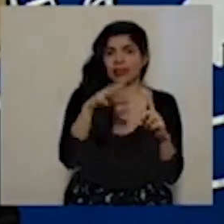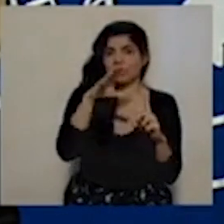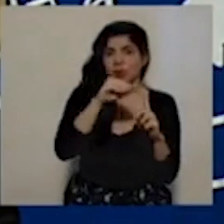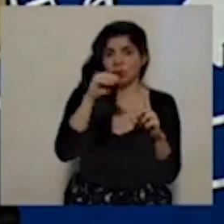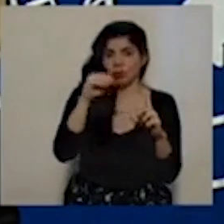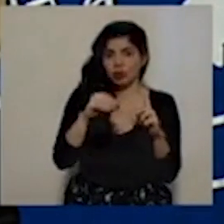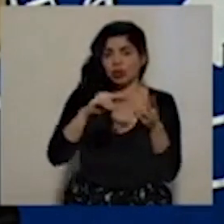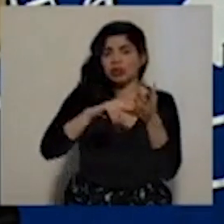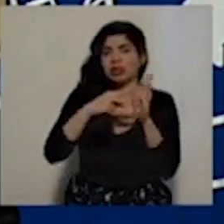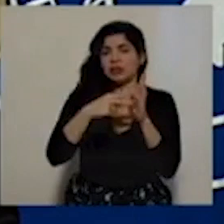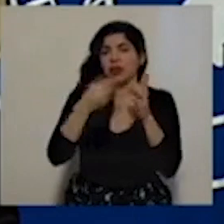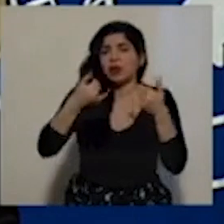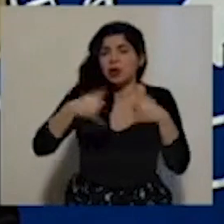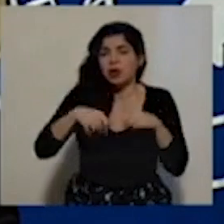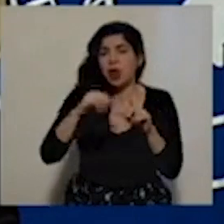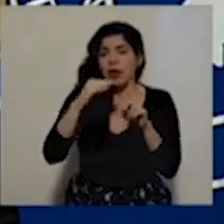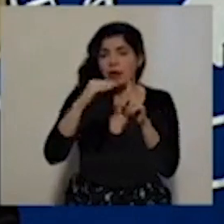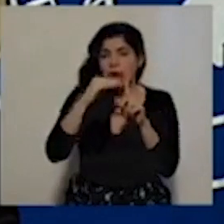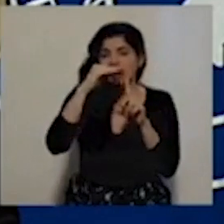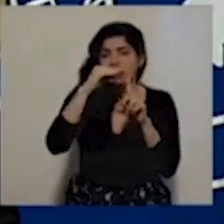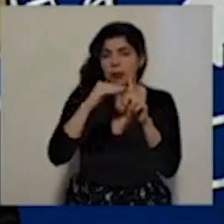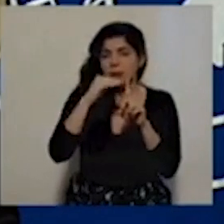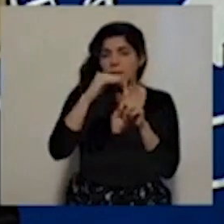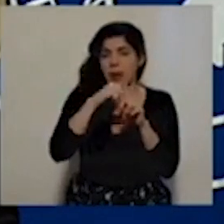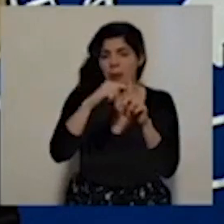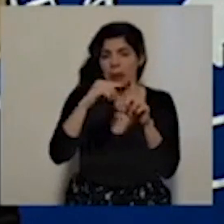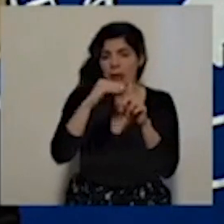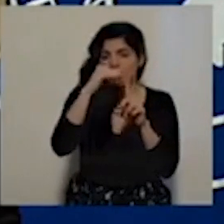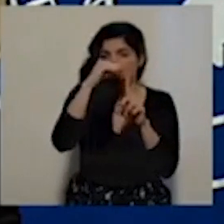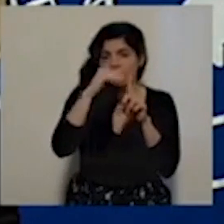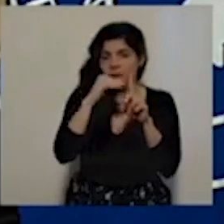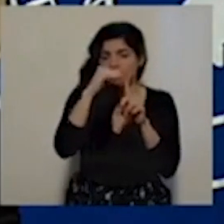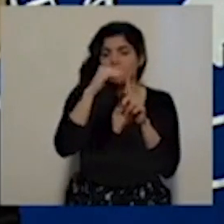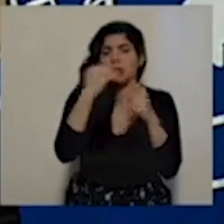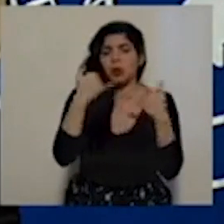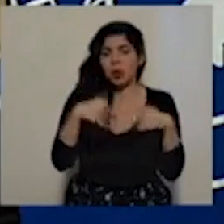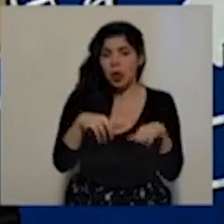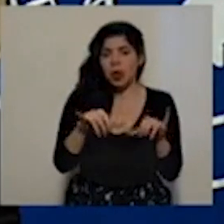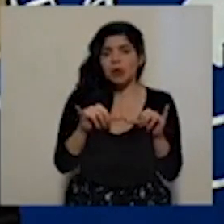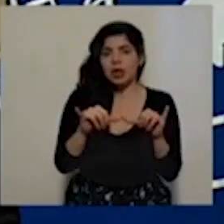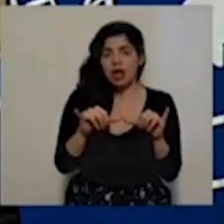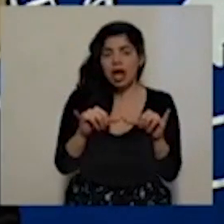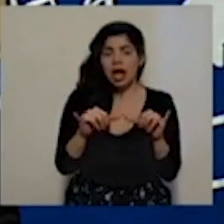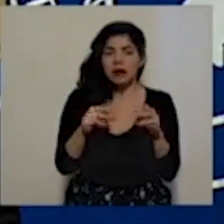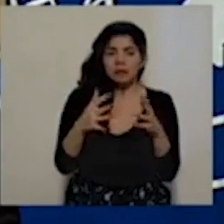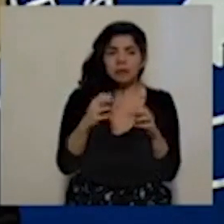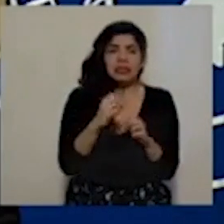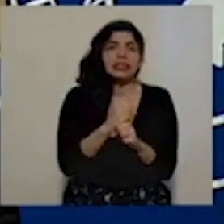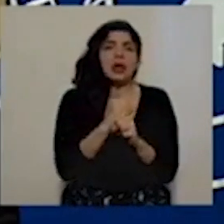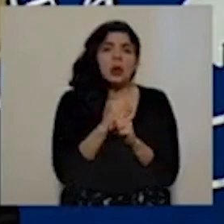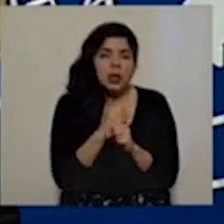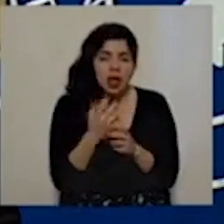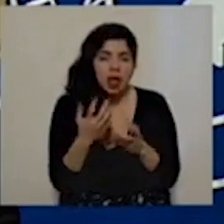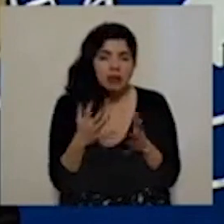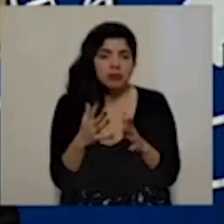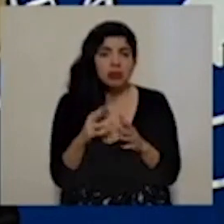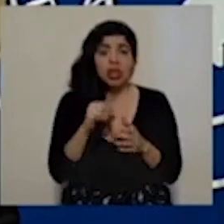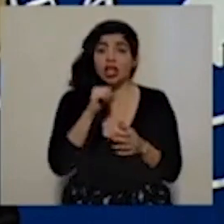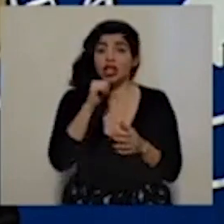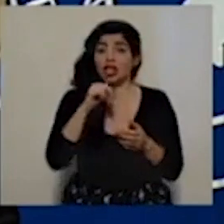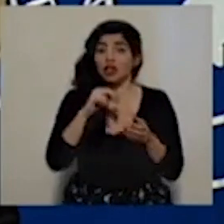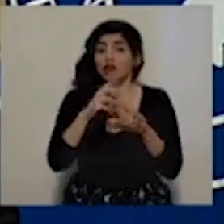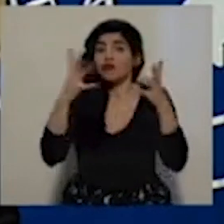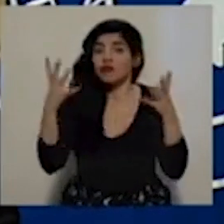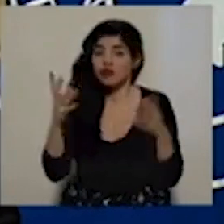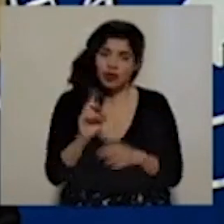rango de, digamos, de seguridad, ¿verdad? Que no